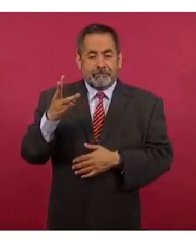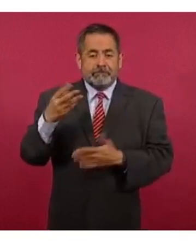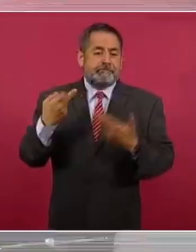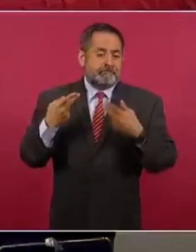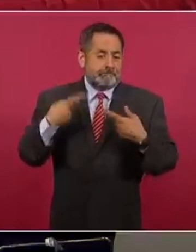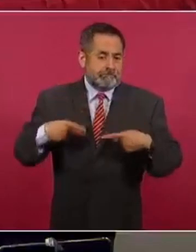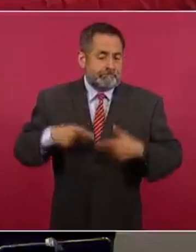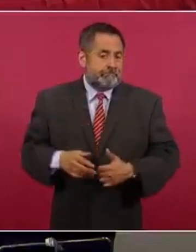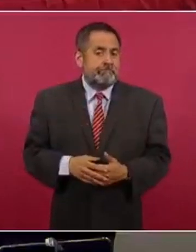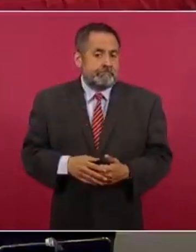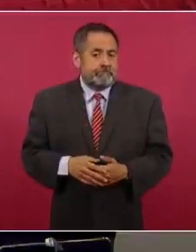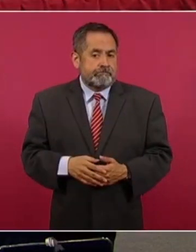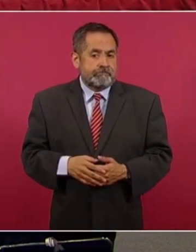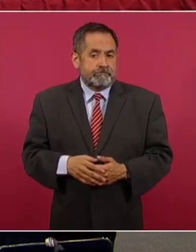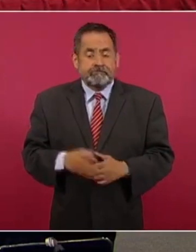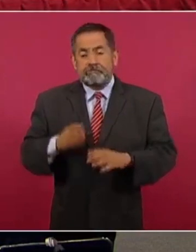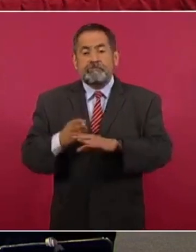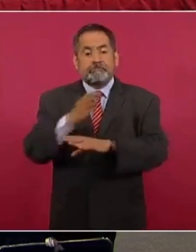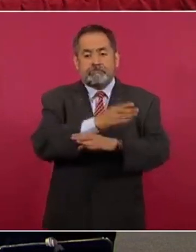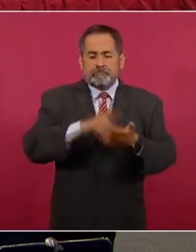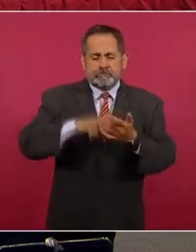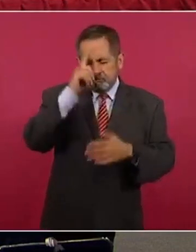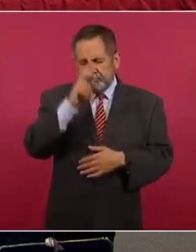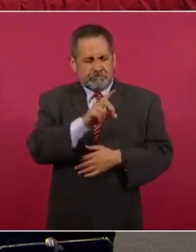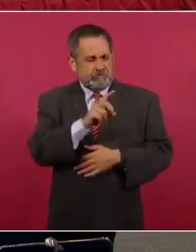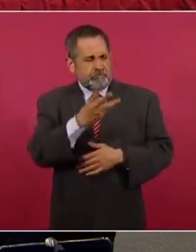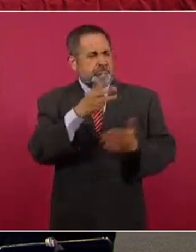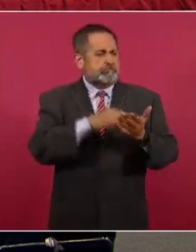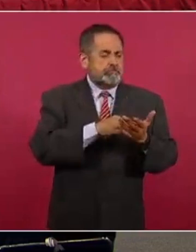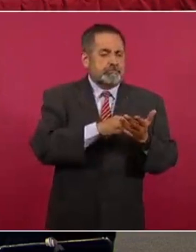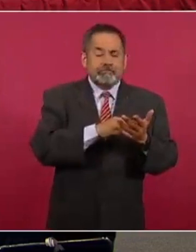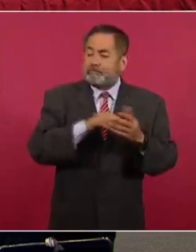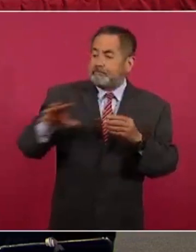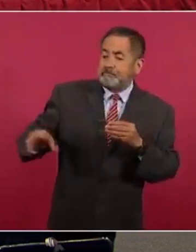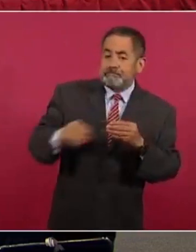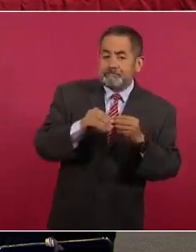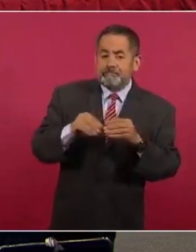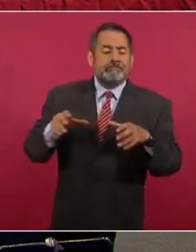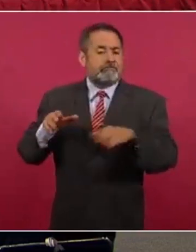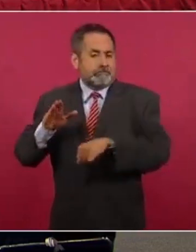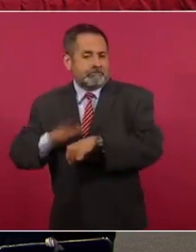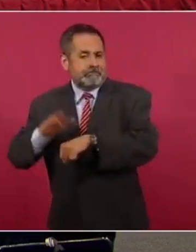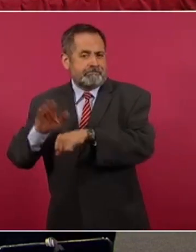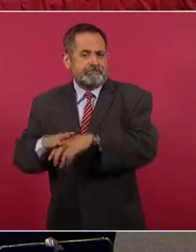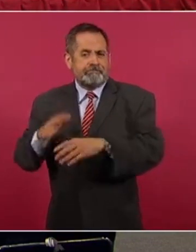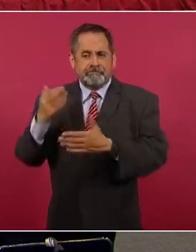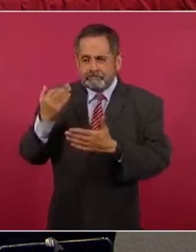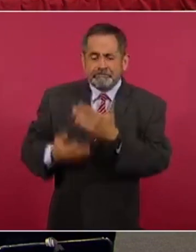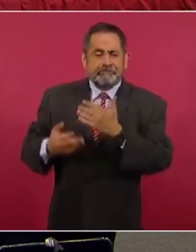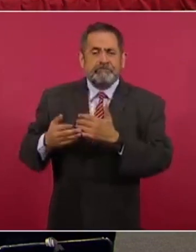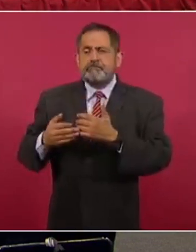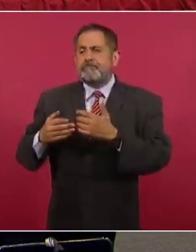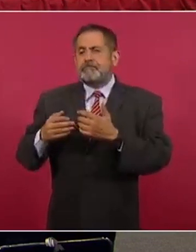mayor que las 33 mil que habíamos mencionado, porque aquí ya se suman parte del personal que ya está atendiendo en los